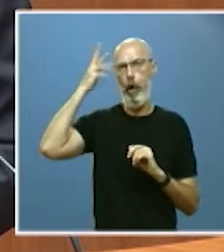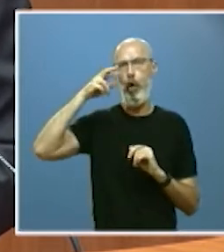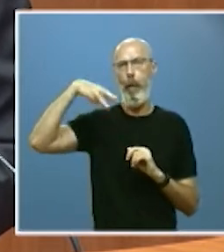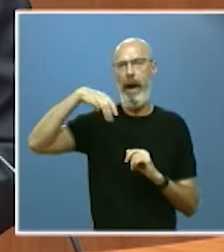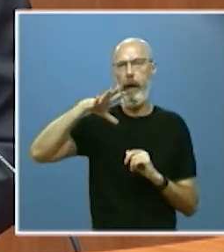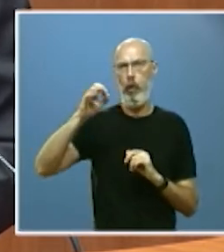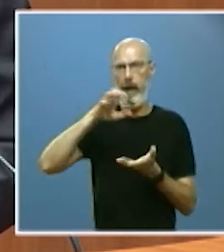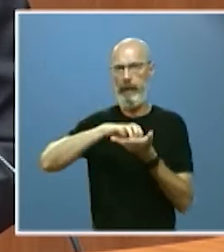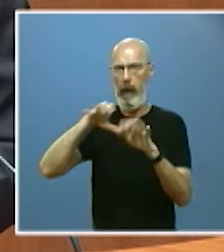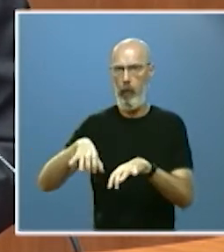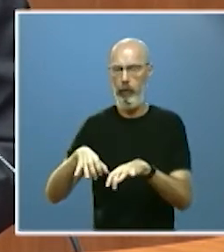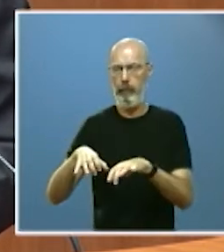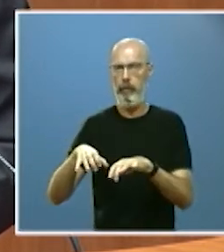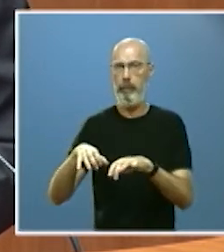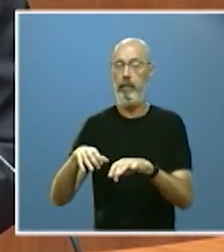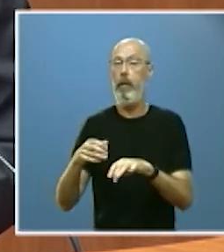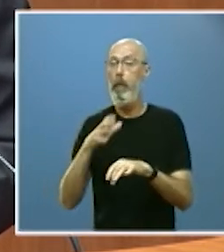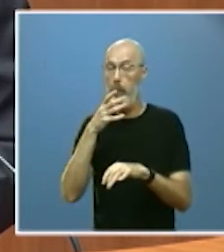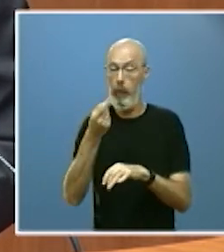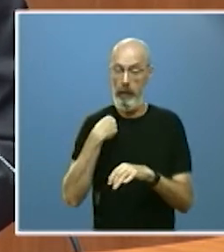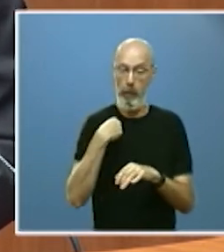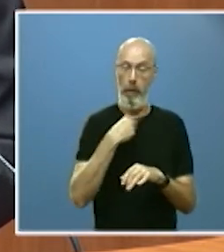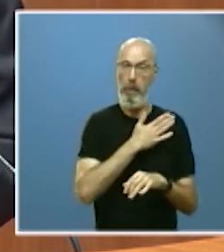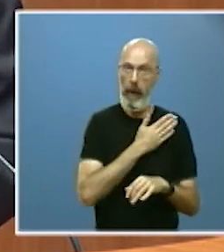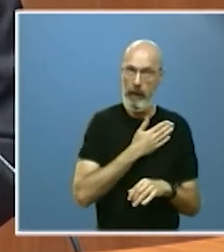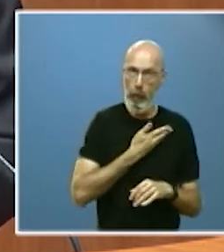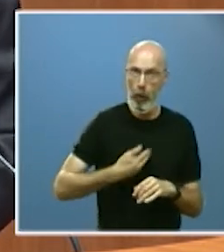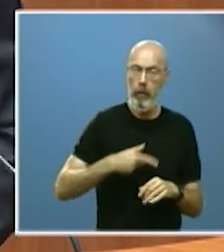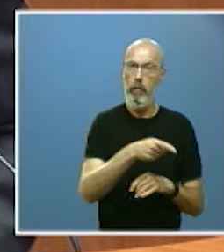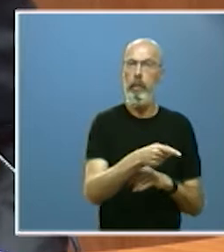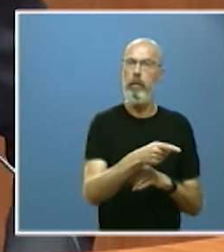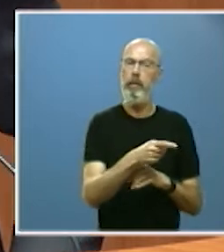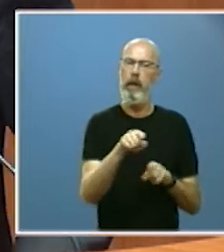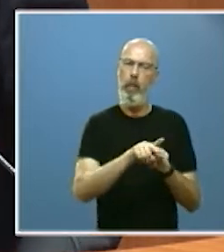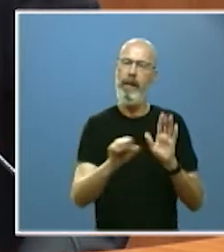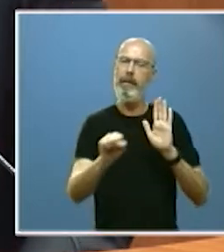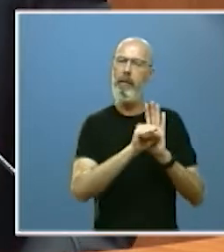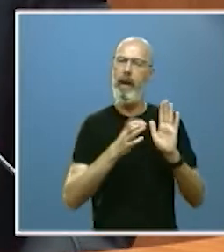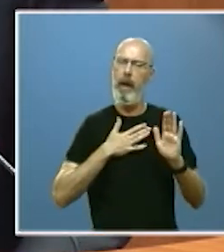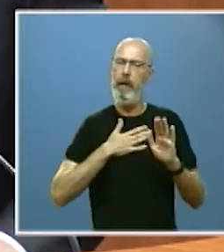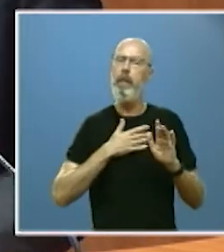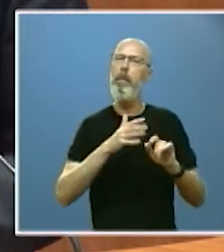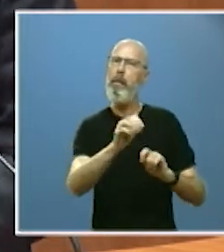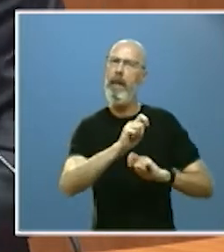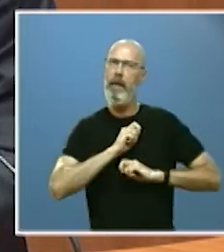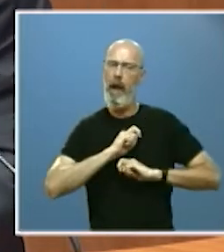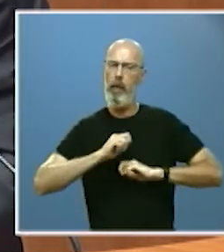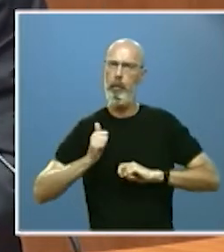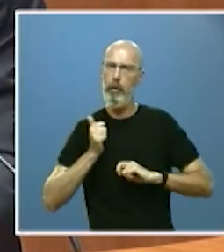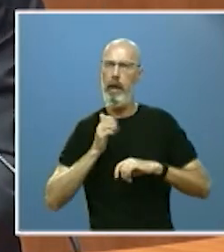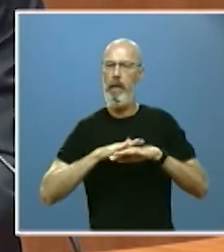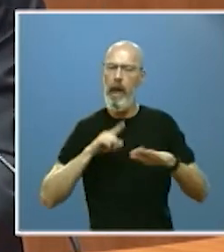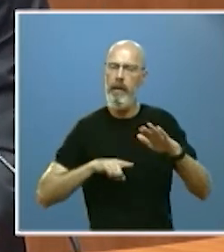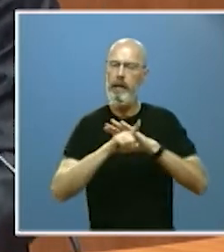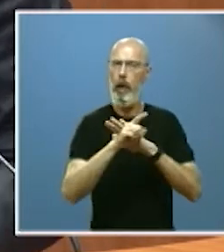consideración de que cultura y patrimonio además de señas de identidad son recursos para la dinamización económica la creación de empleo y el desarrollo local